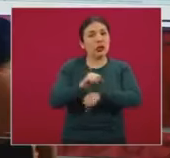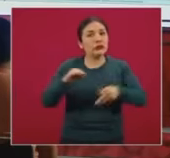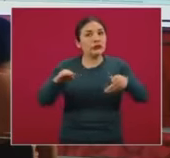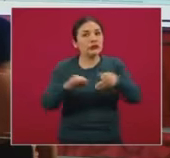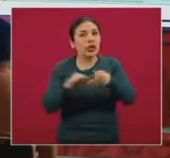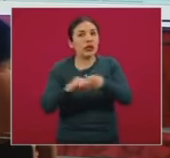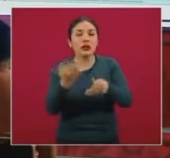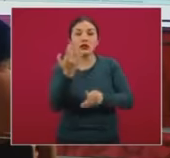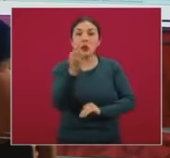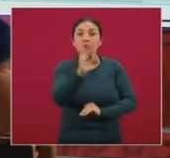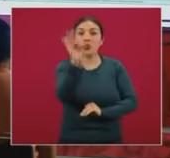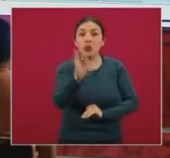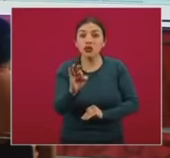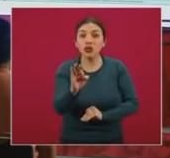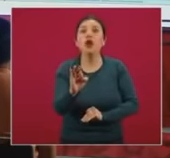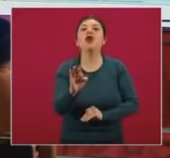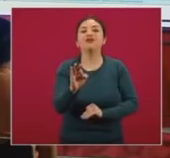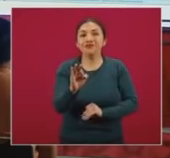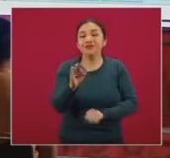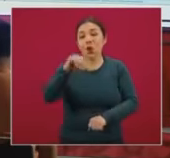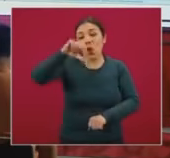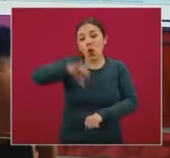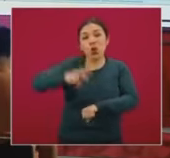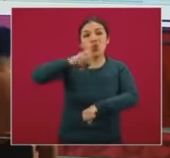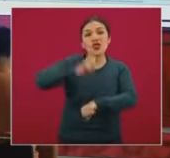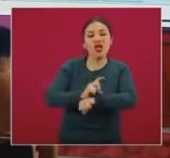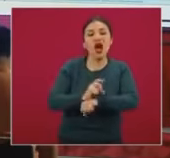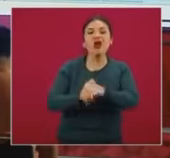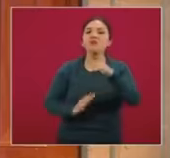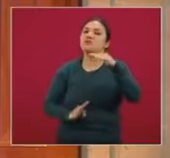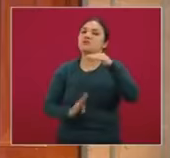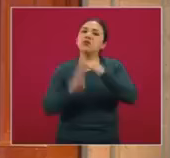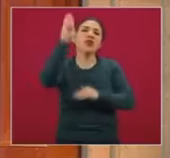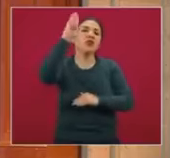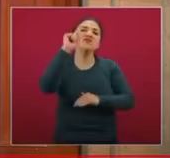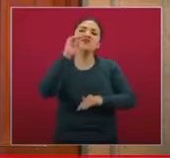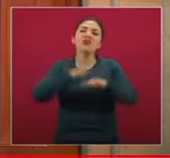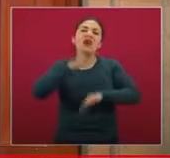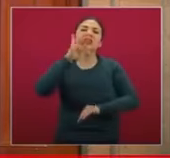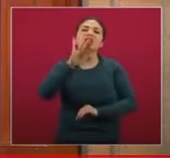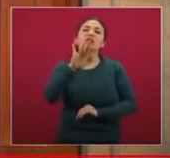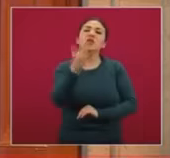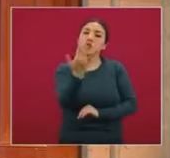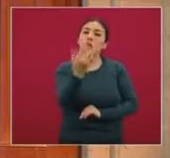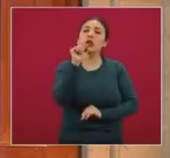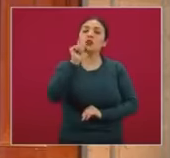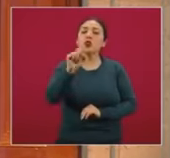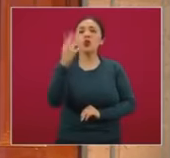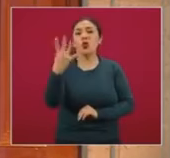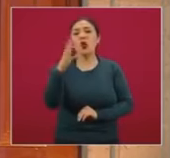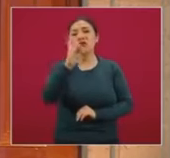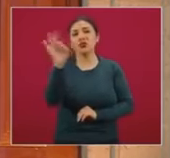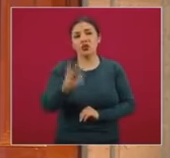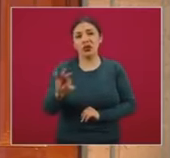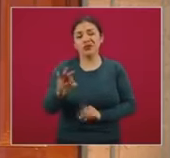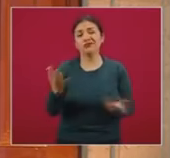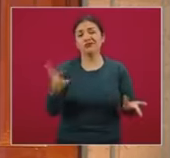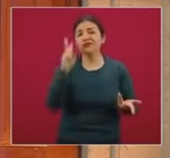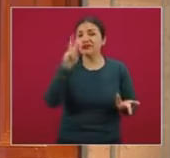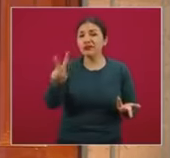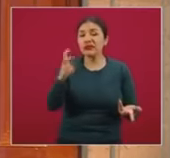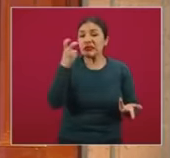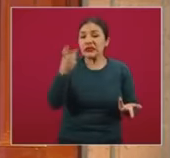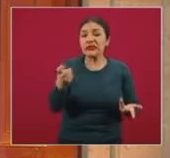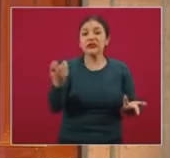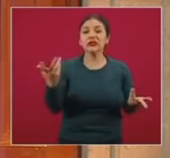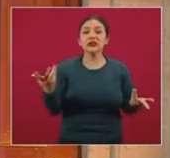al 50%, pues bueno, al corte del día de hoy lo rebasa por un poquito, 50.4% y veíamos precisamente